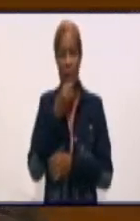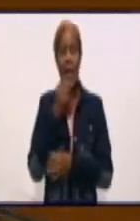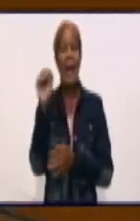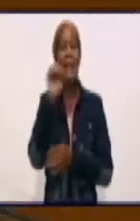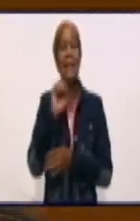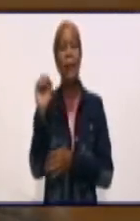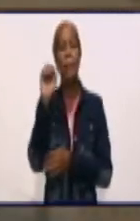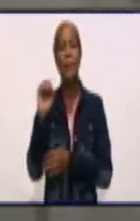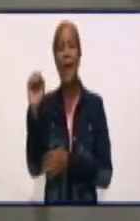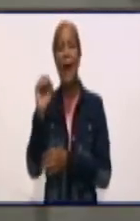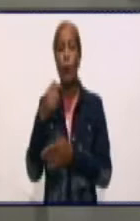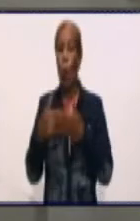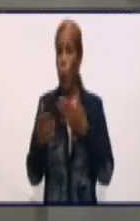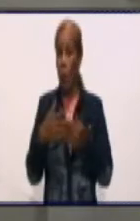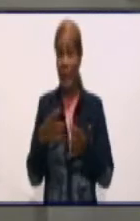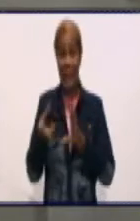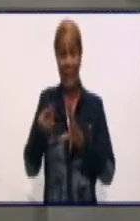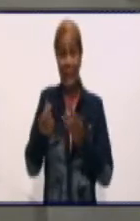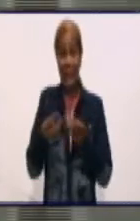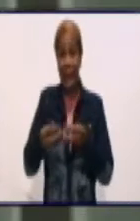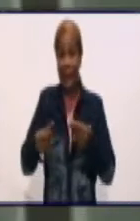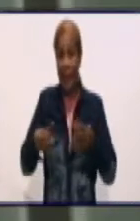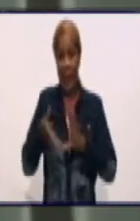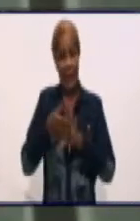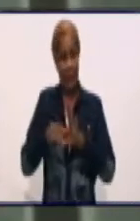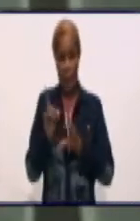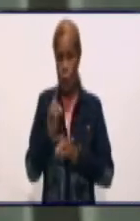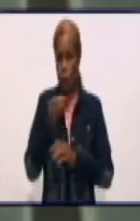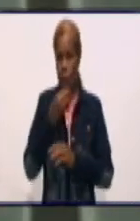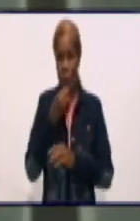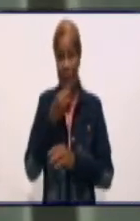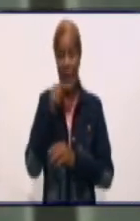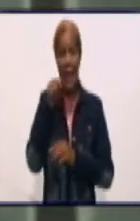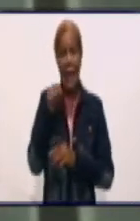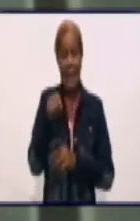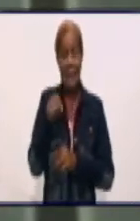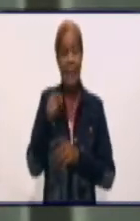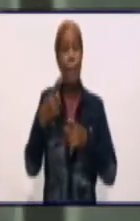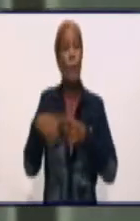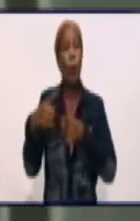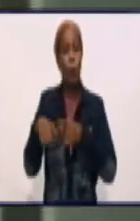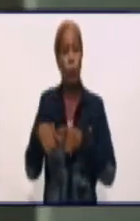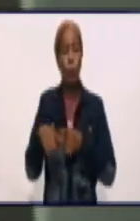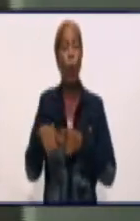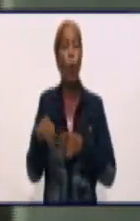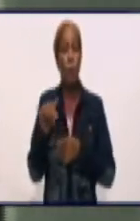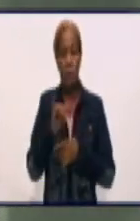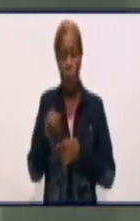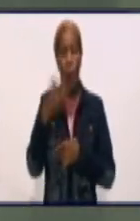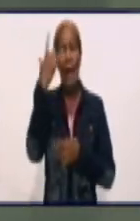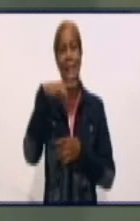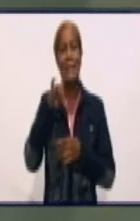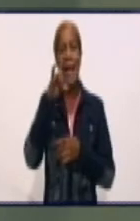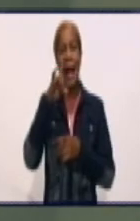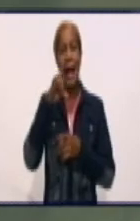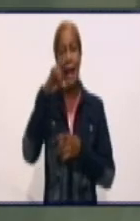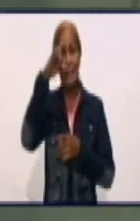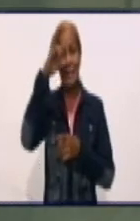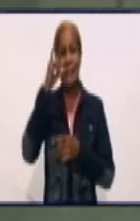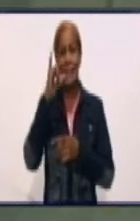y afecta a la hora de mirarla por el microscopio. Esos productos de aseo también se ven afectados por el bloqueo.